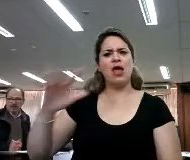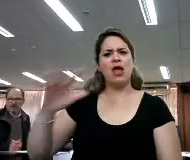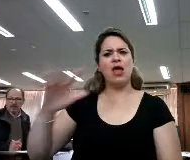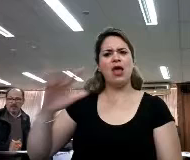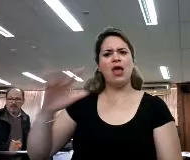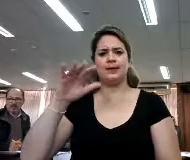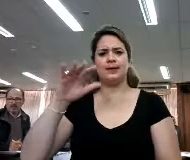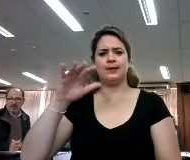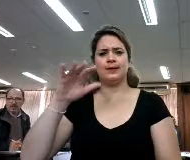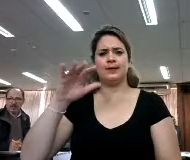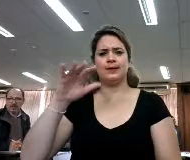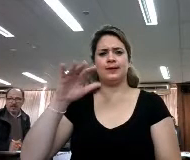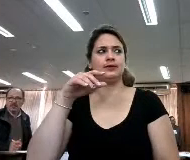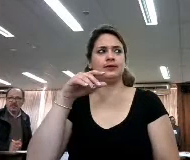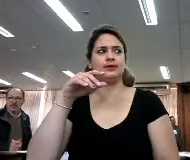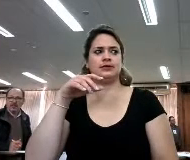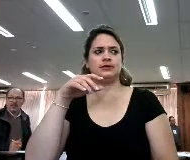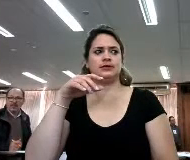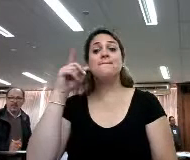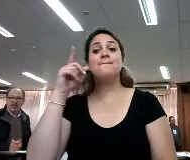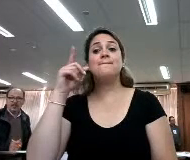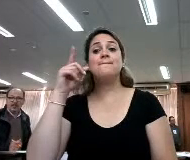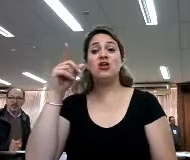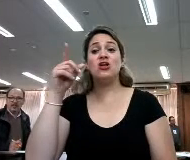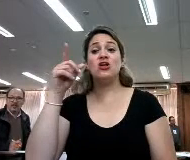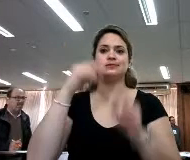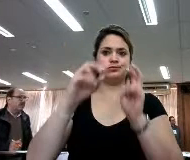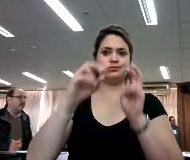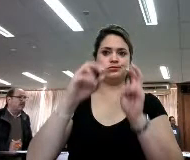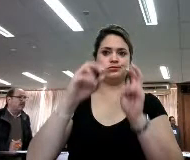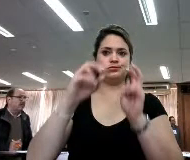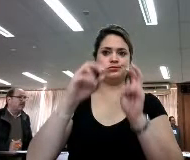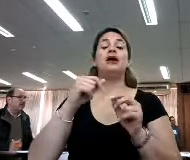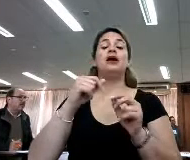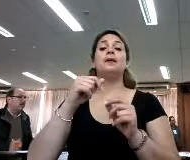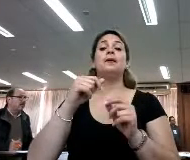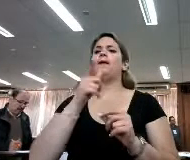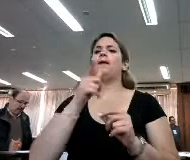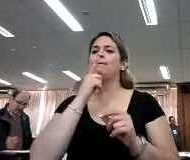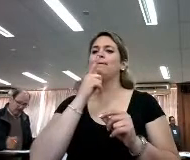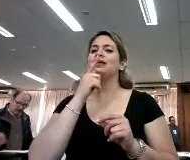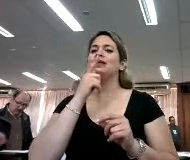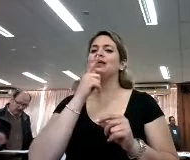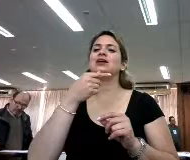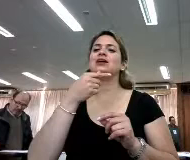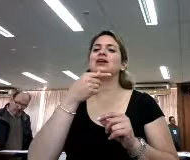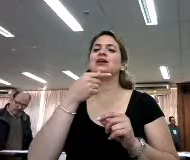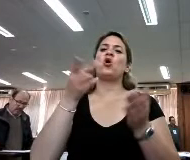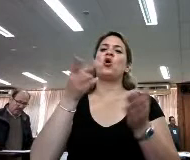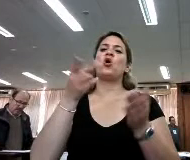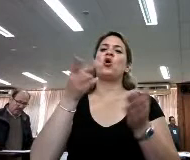pues sí pero este estudio a mi gusto está dando otra vez queriendo hablar del libro impreso